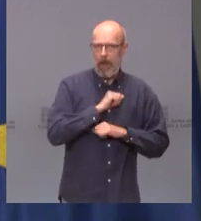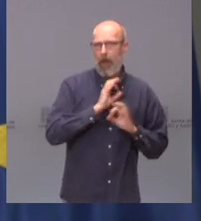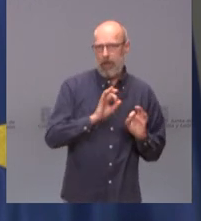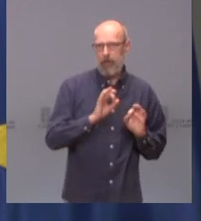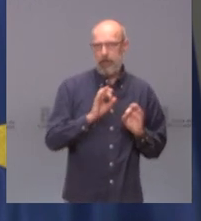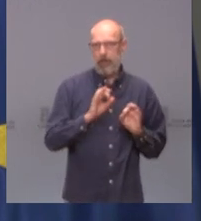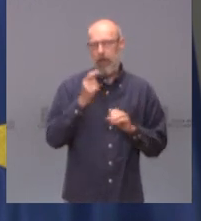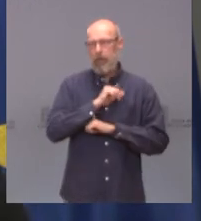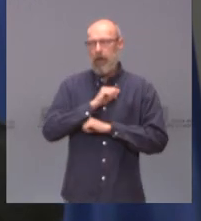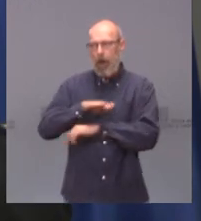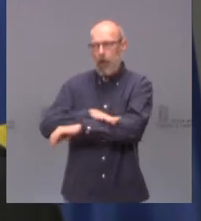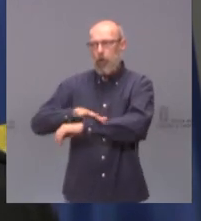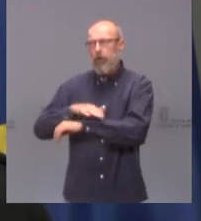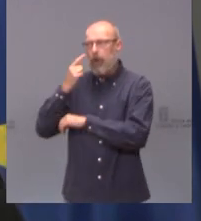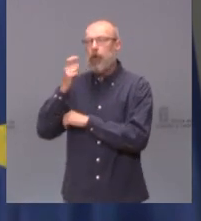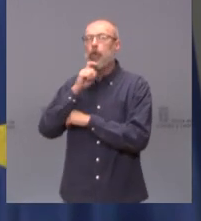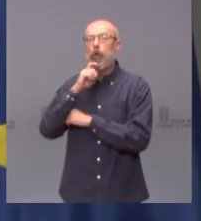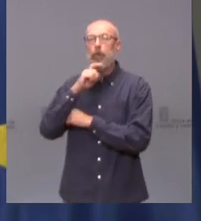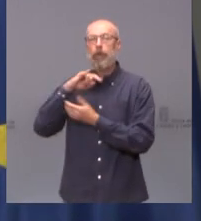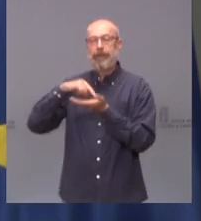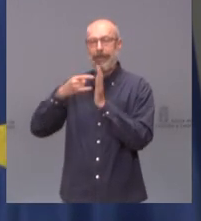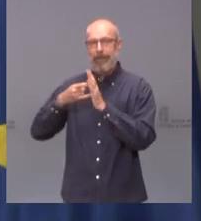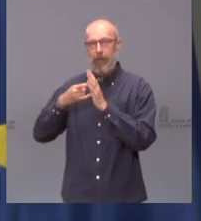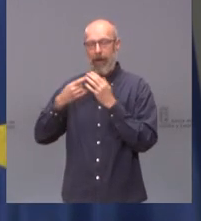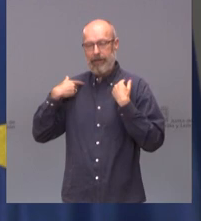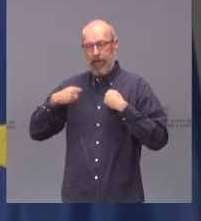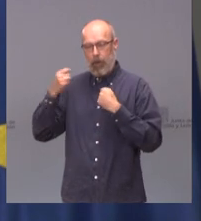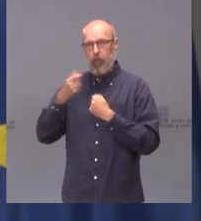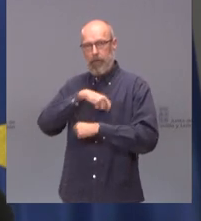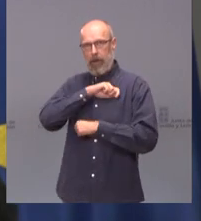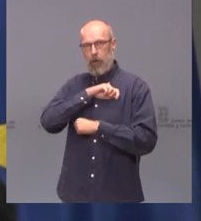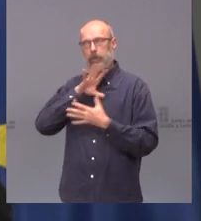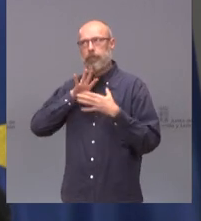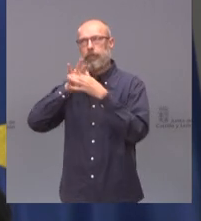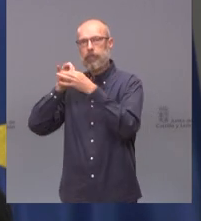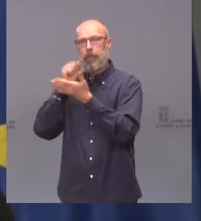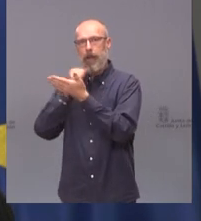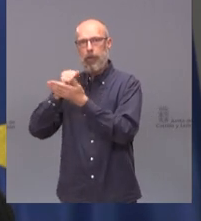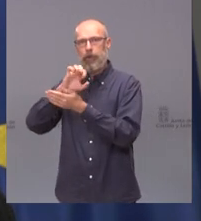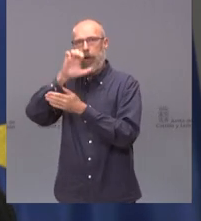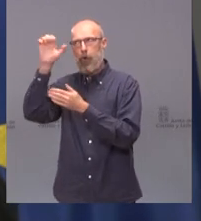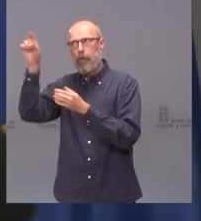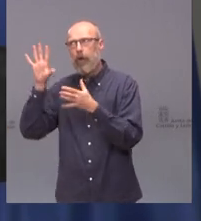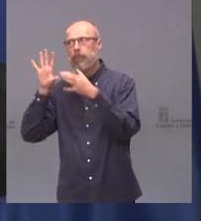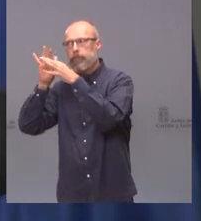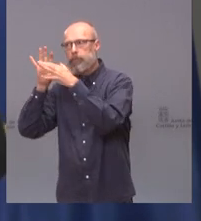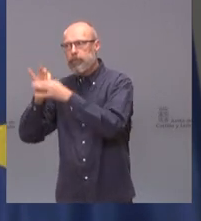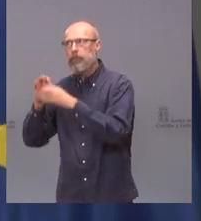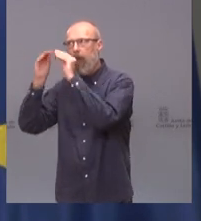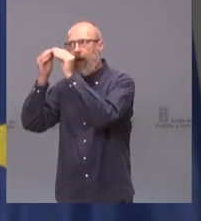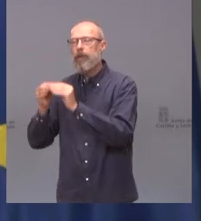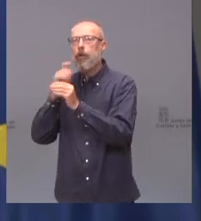manifieste sobre cómo va a enganchar el sistema español, con el pasaporte europeo, y tengamos una única manera de hacerlo. En cualquier caso,